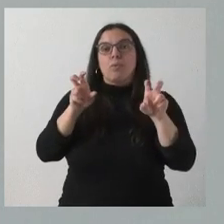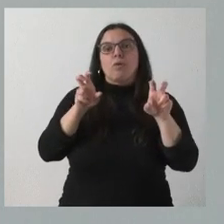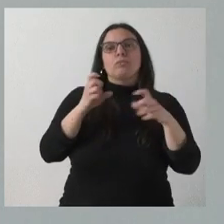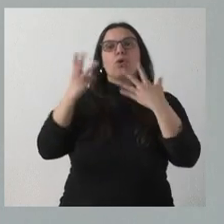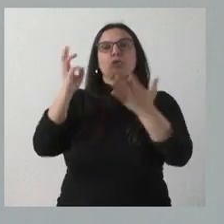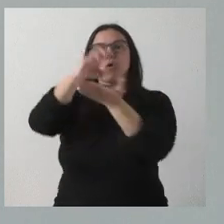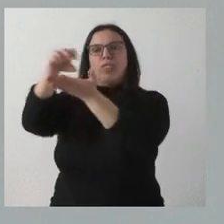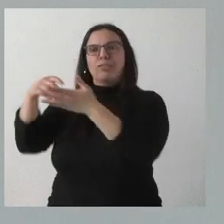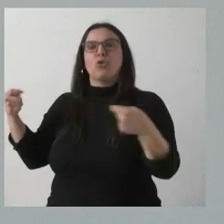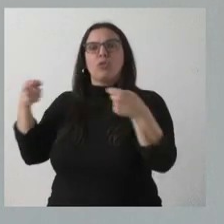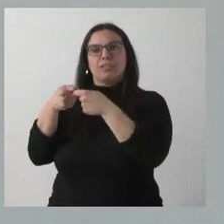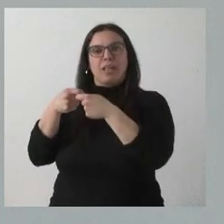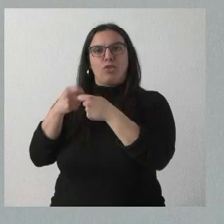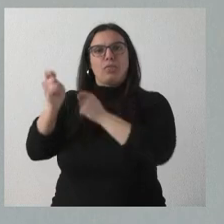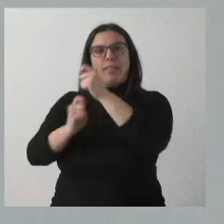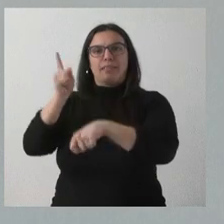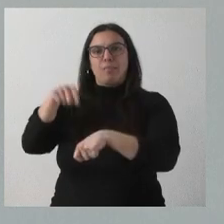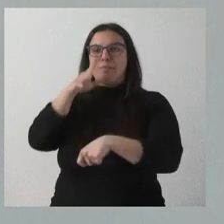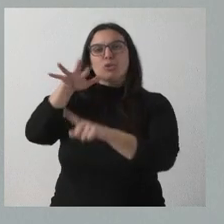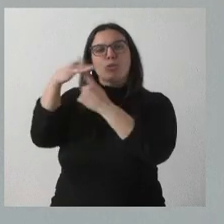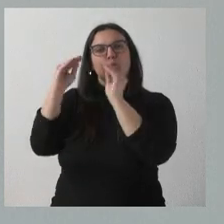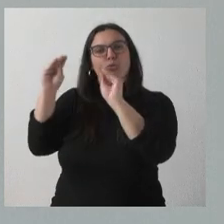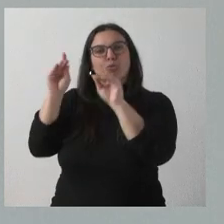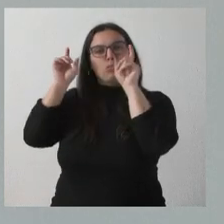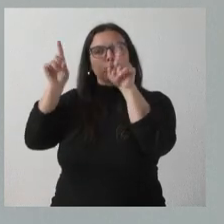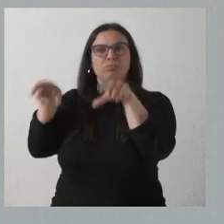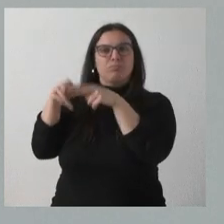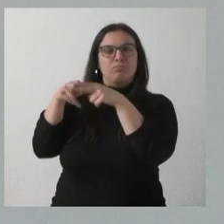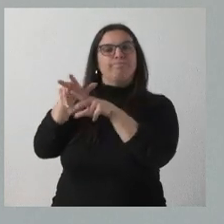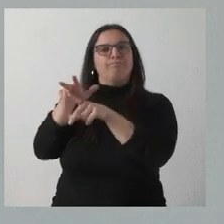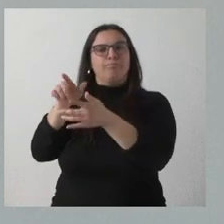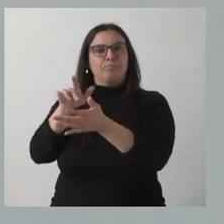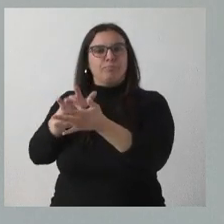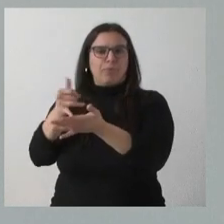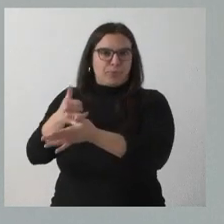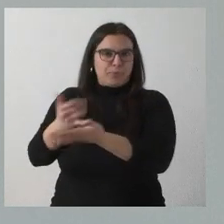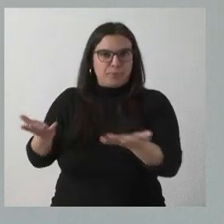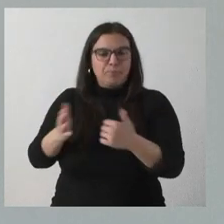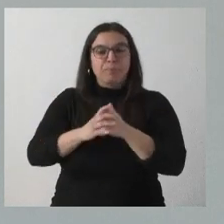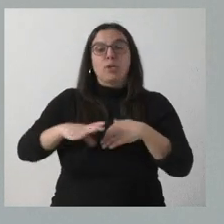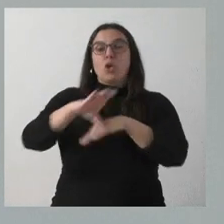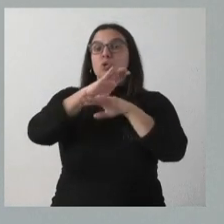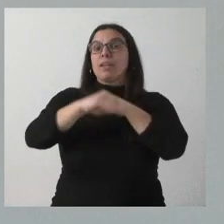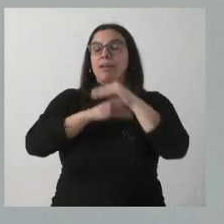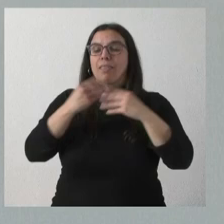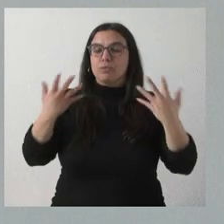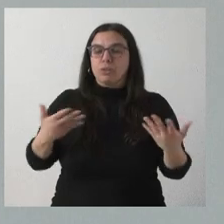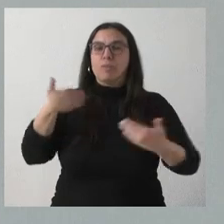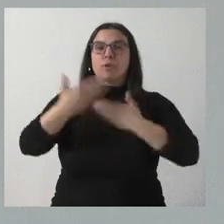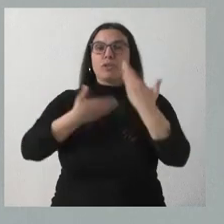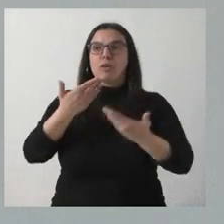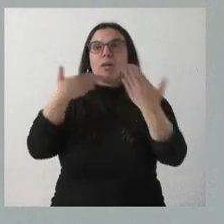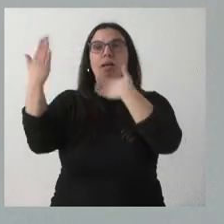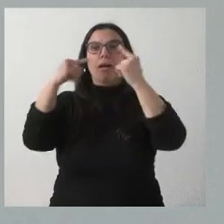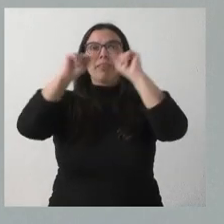concertados con alta vulnerabilidad en materia socioeducativa. La consejería, a través de este proceso con las direcciones provinciales, ha